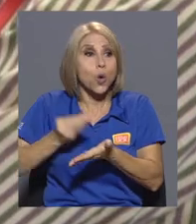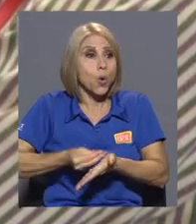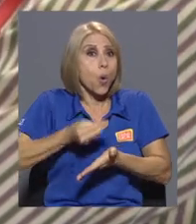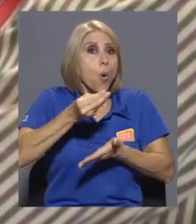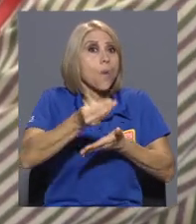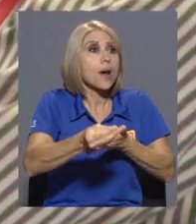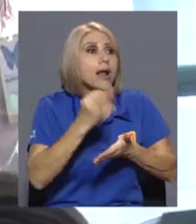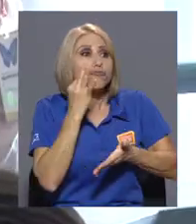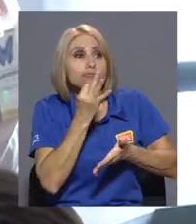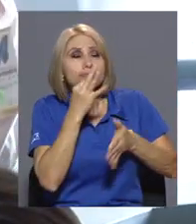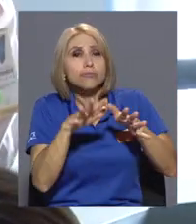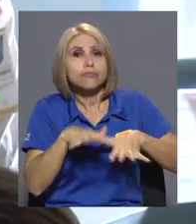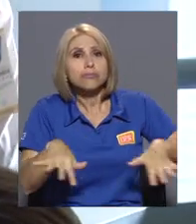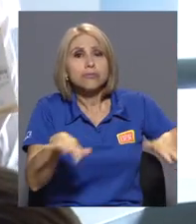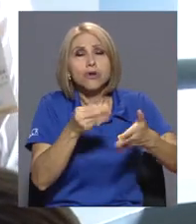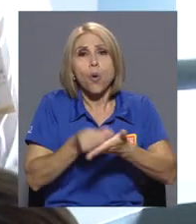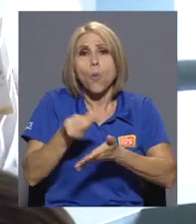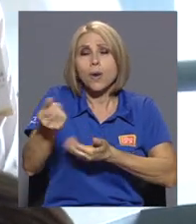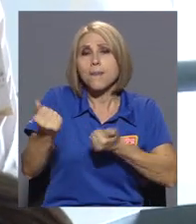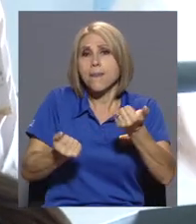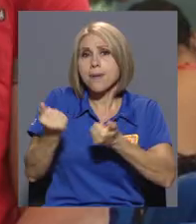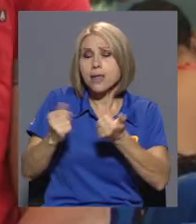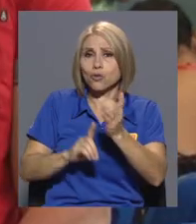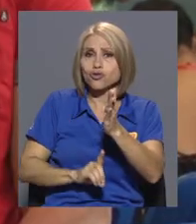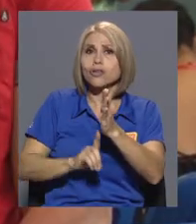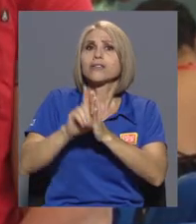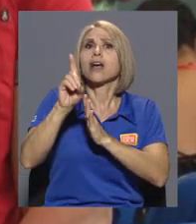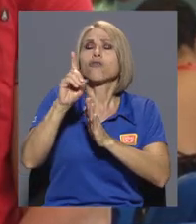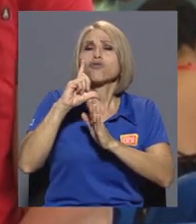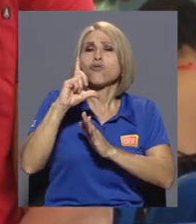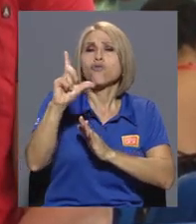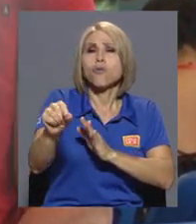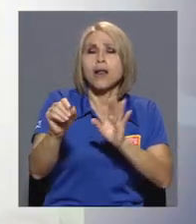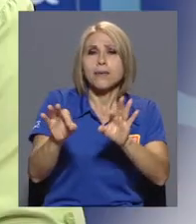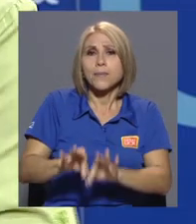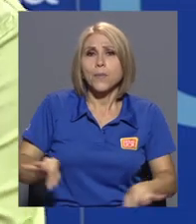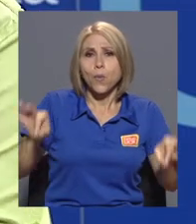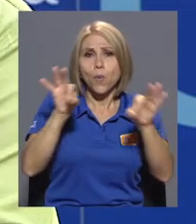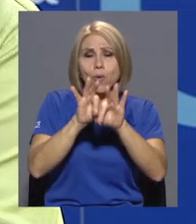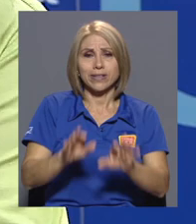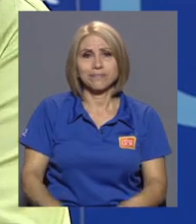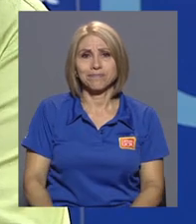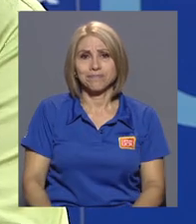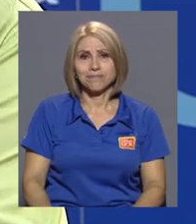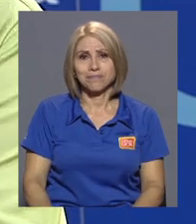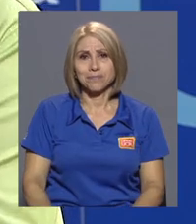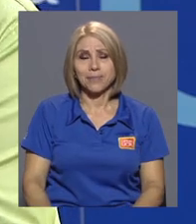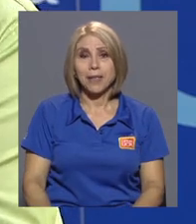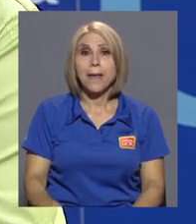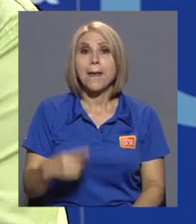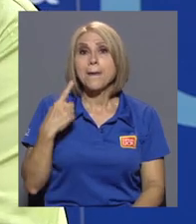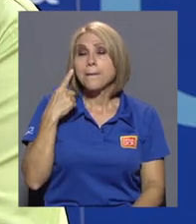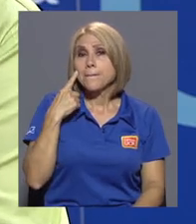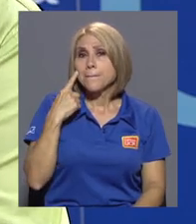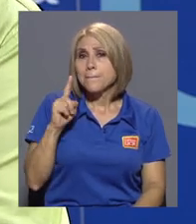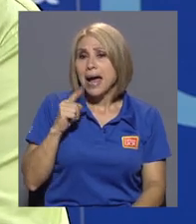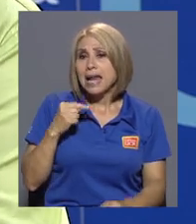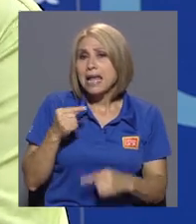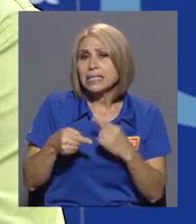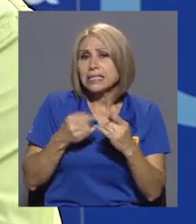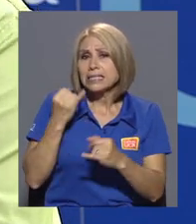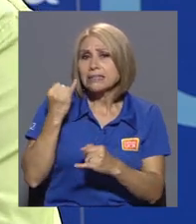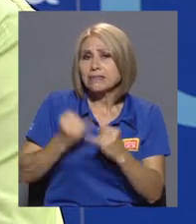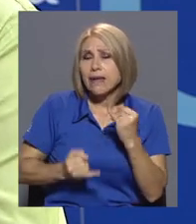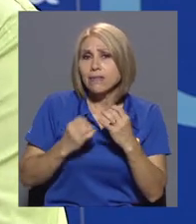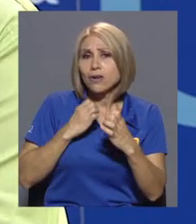comprar vehículos, un desarrollo rural realmente importante. Para cerrar un poco, ya ir cerrando la entrevista,